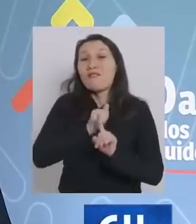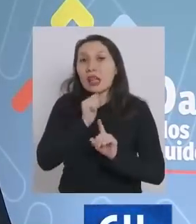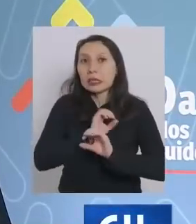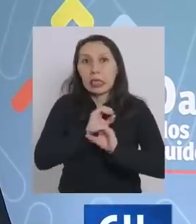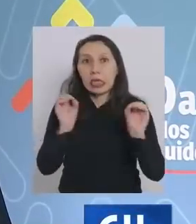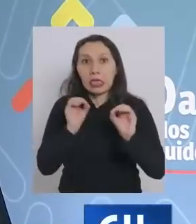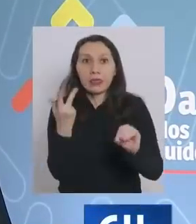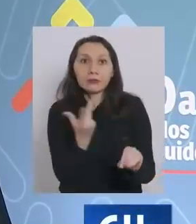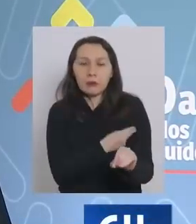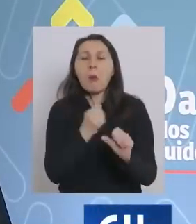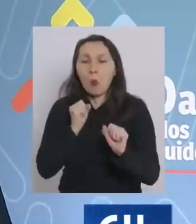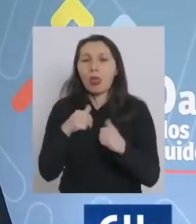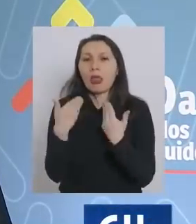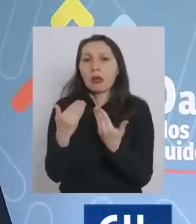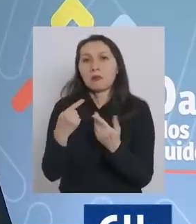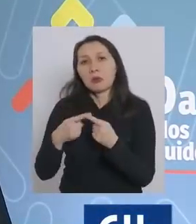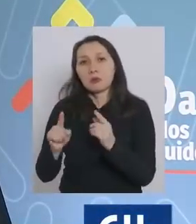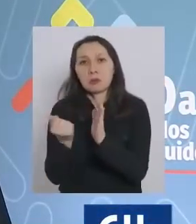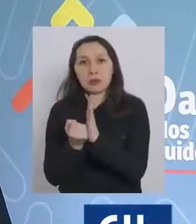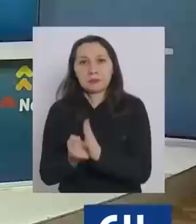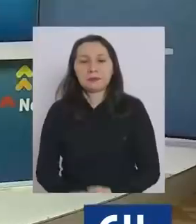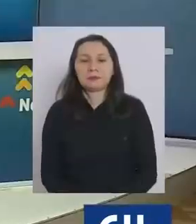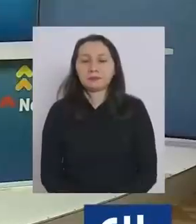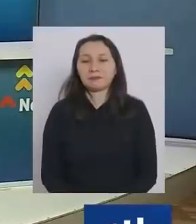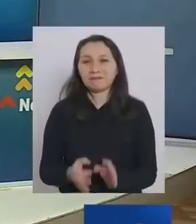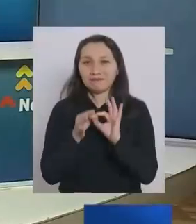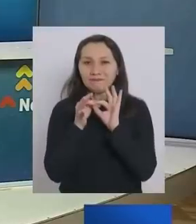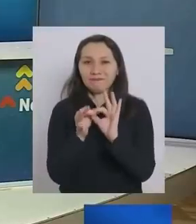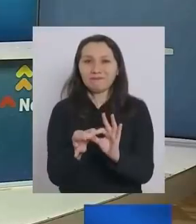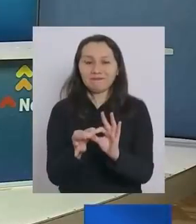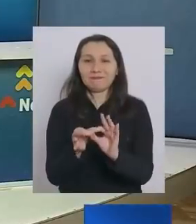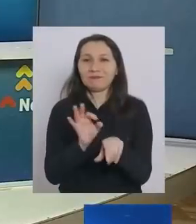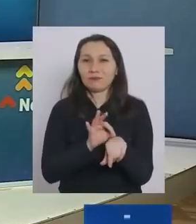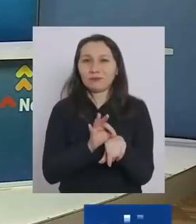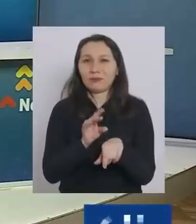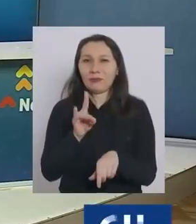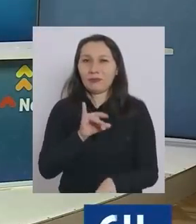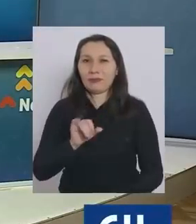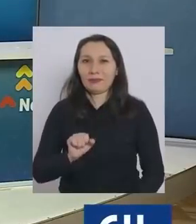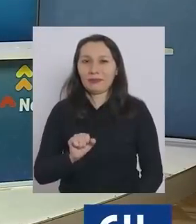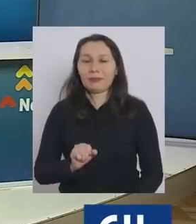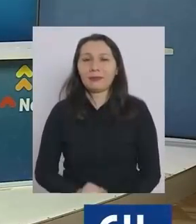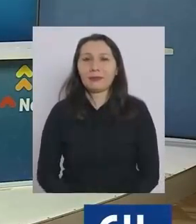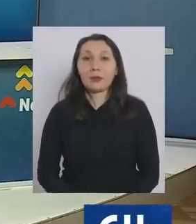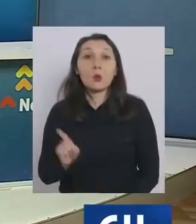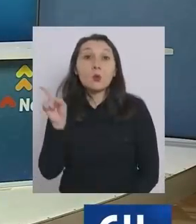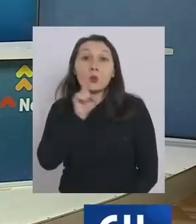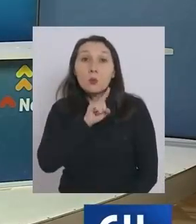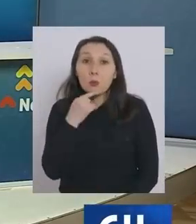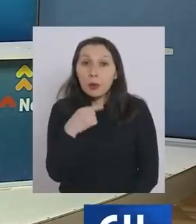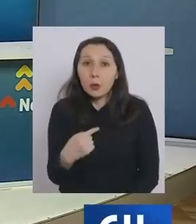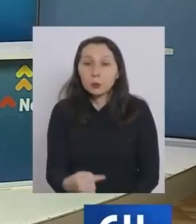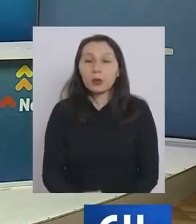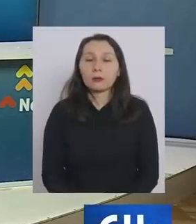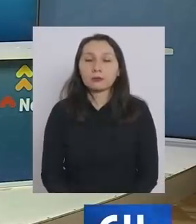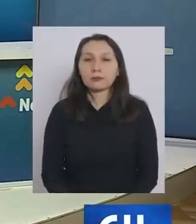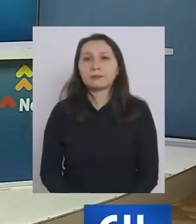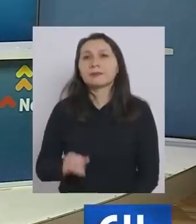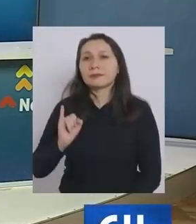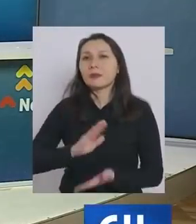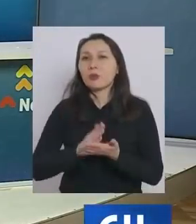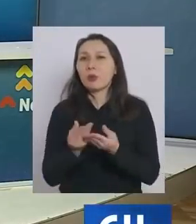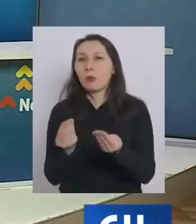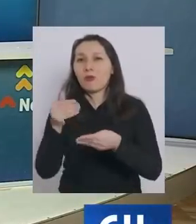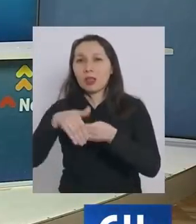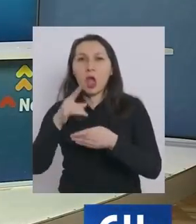iniciado su proceso de vacunación Muchas gracias doctora Daza última pregunta Sí, como